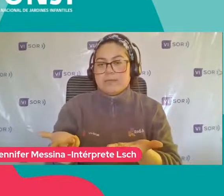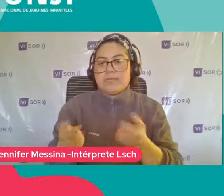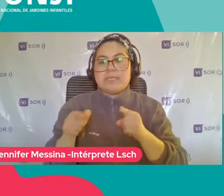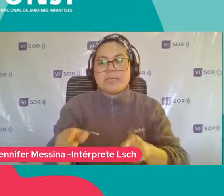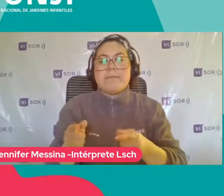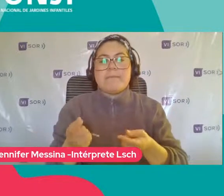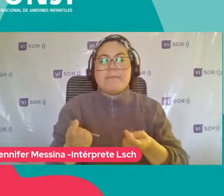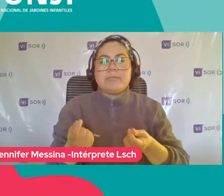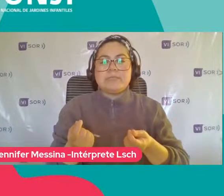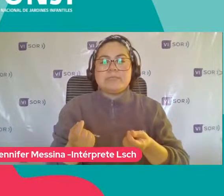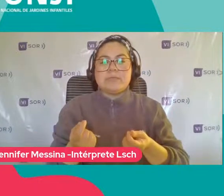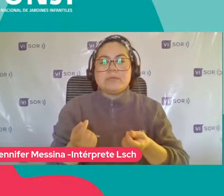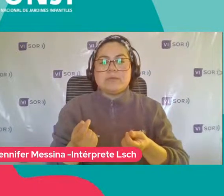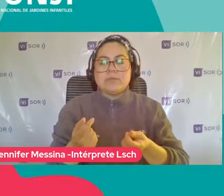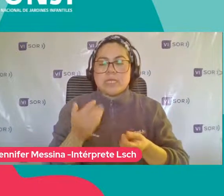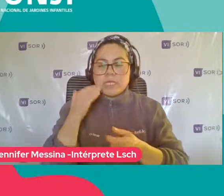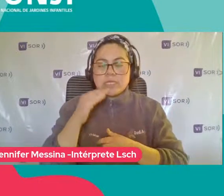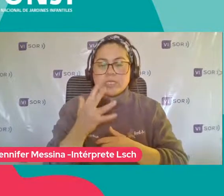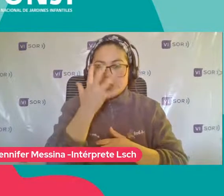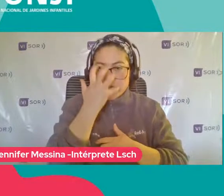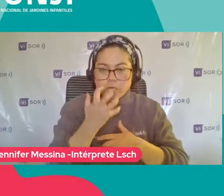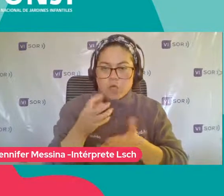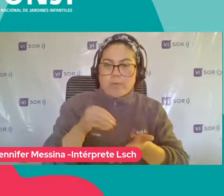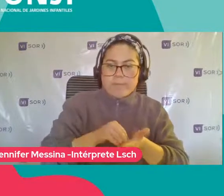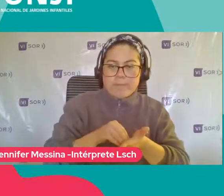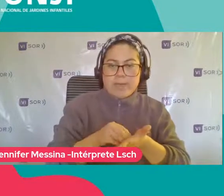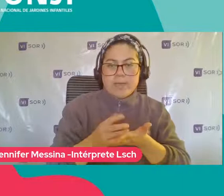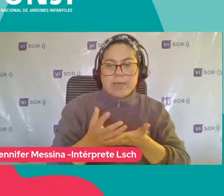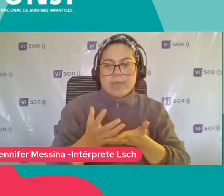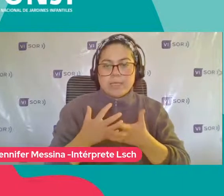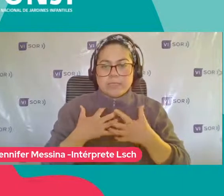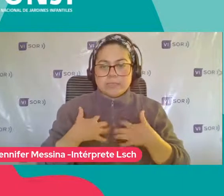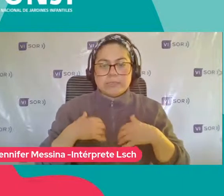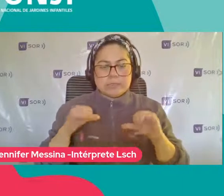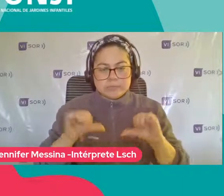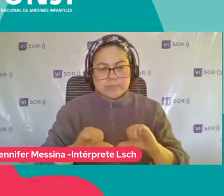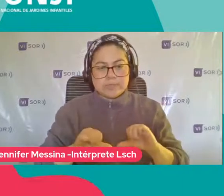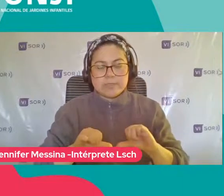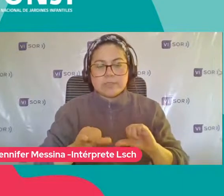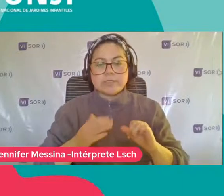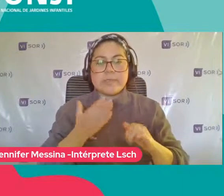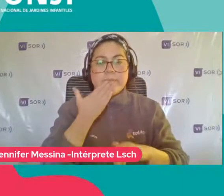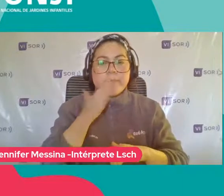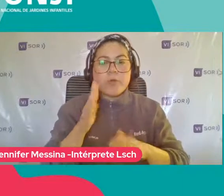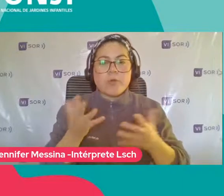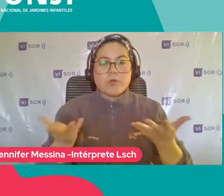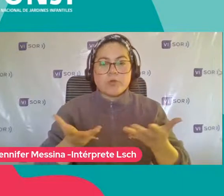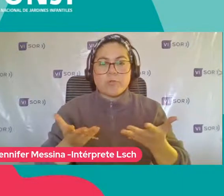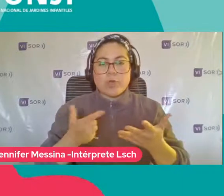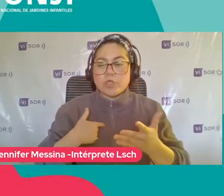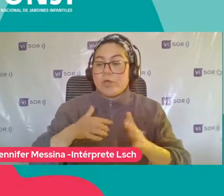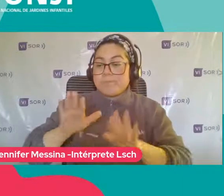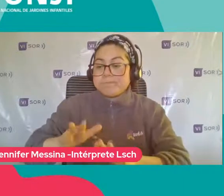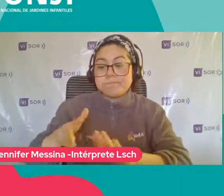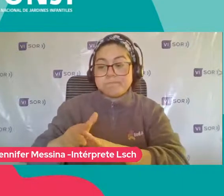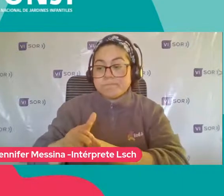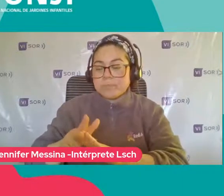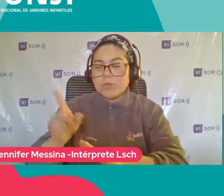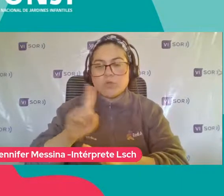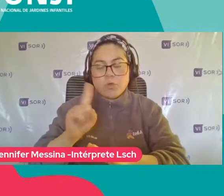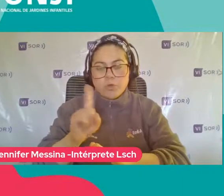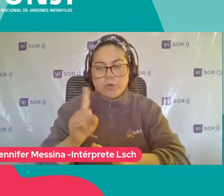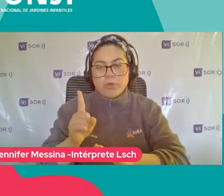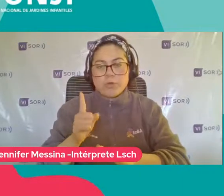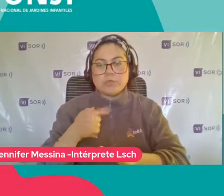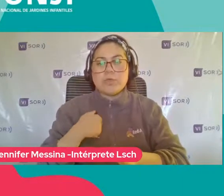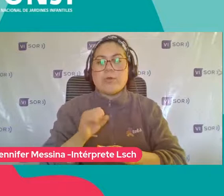generar Alguna Enojo en el niño Alguna descompensación También puede ser en el niño Entonces La idea No es que yo lo detenga La idea es que yo le